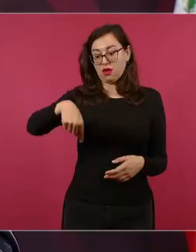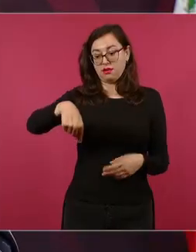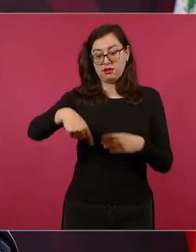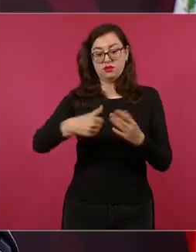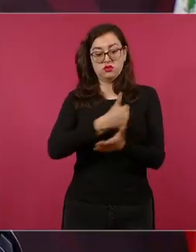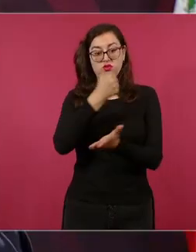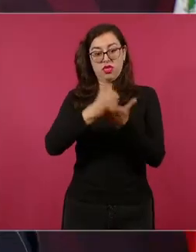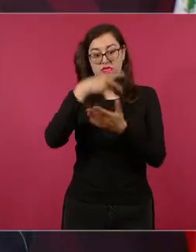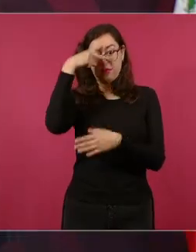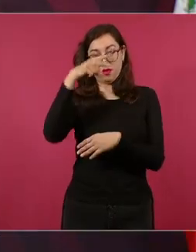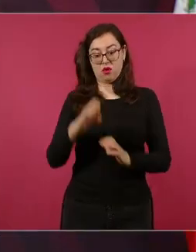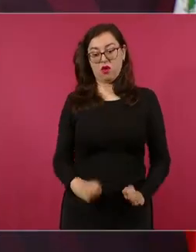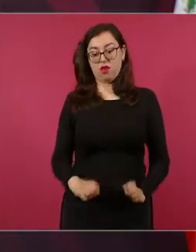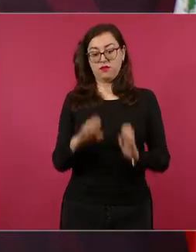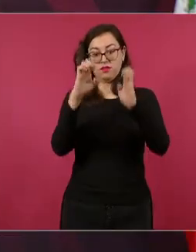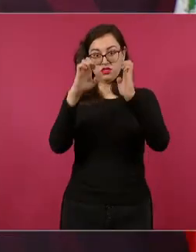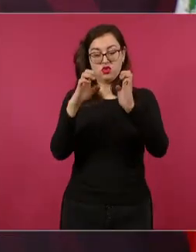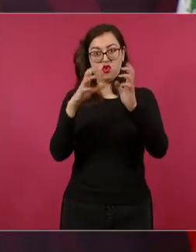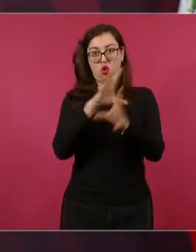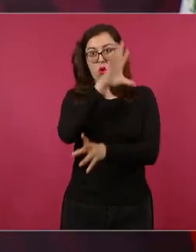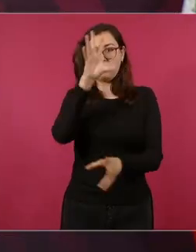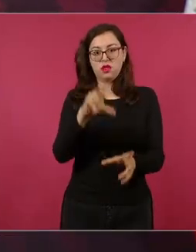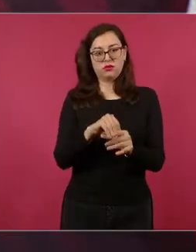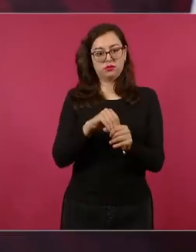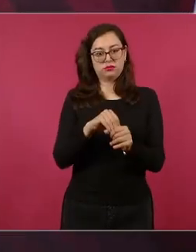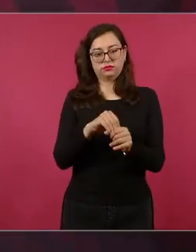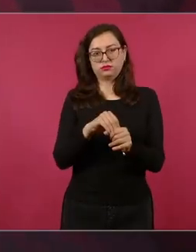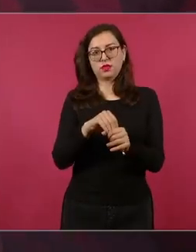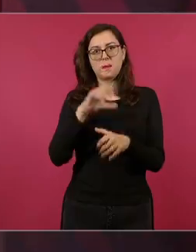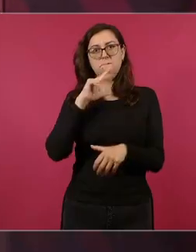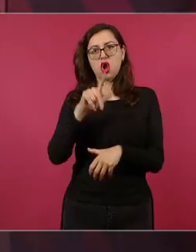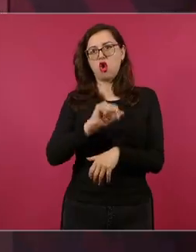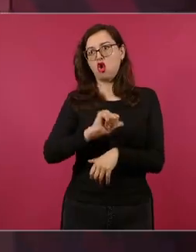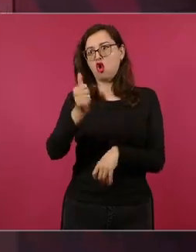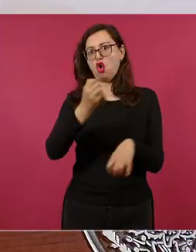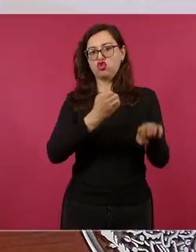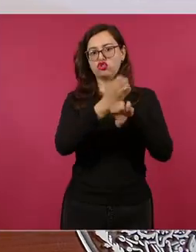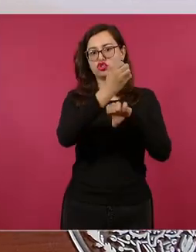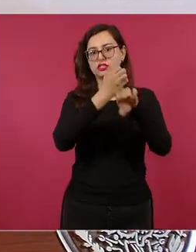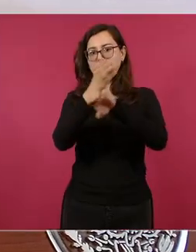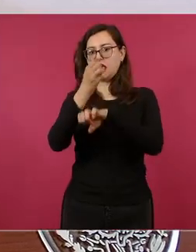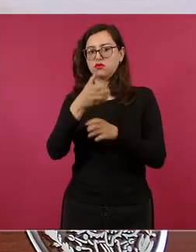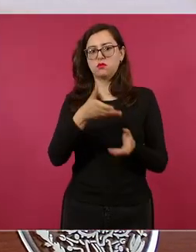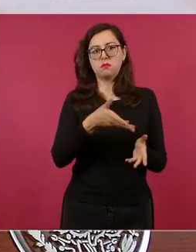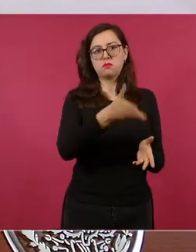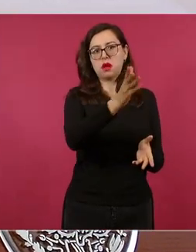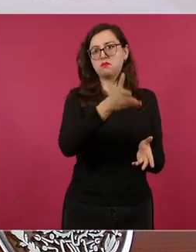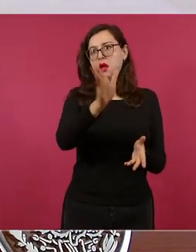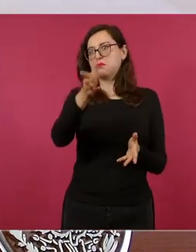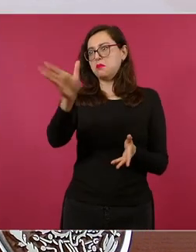pero hemos hecho 100 cosas más